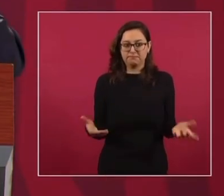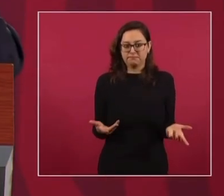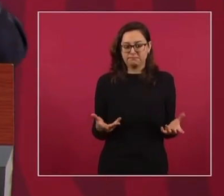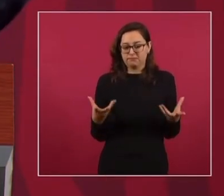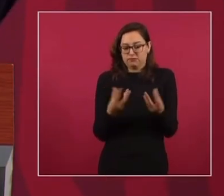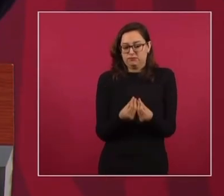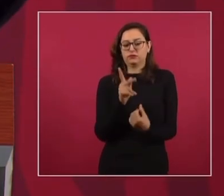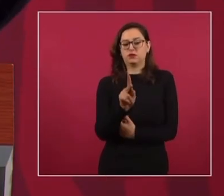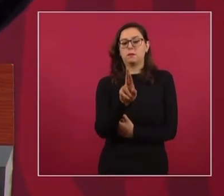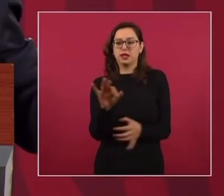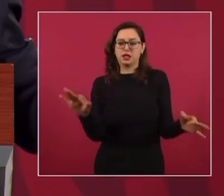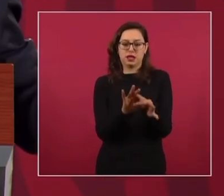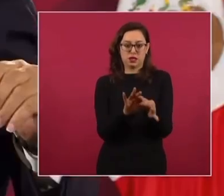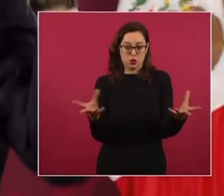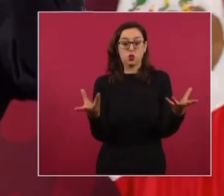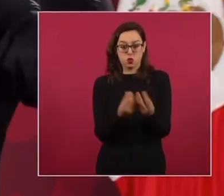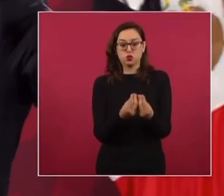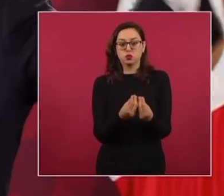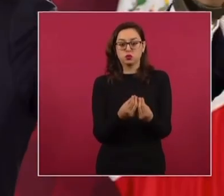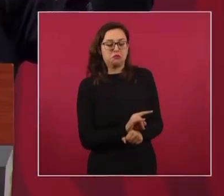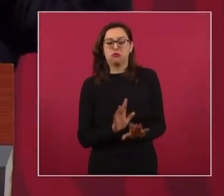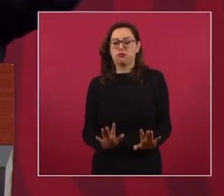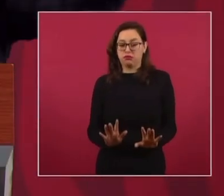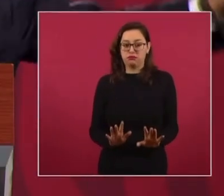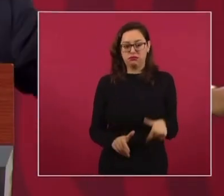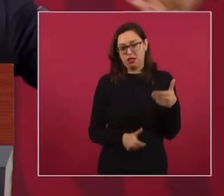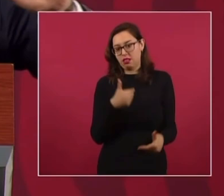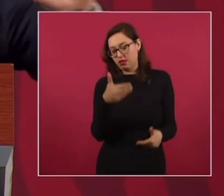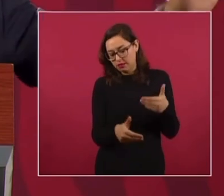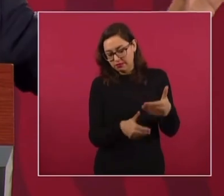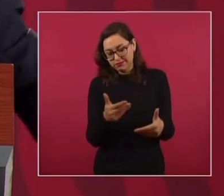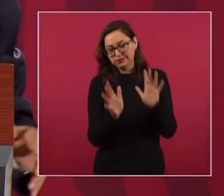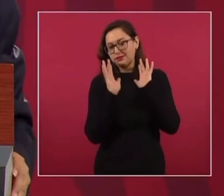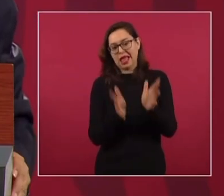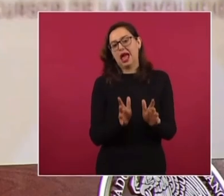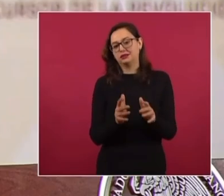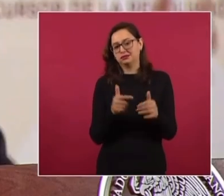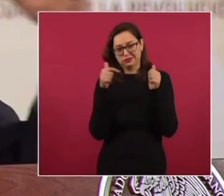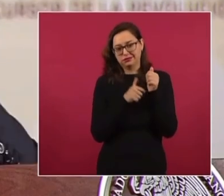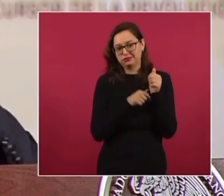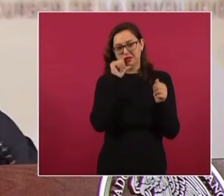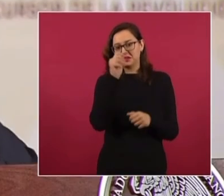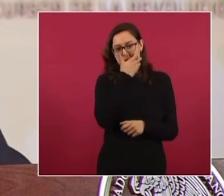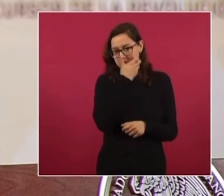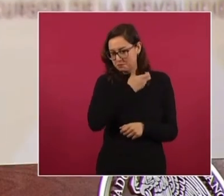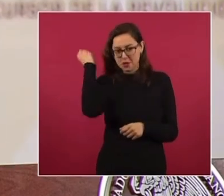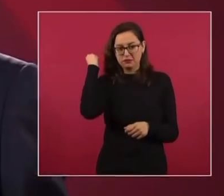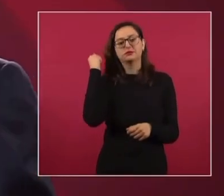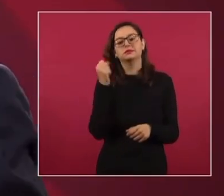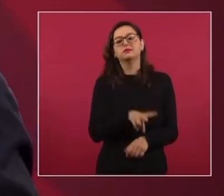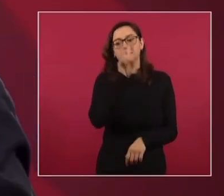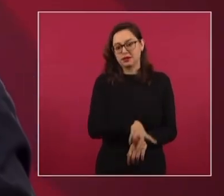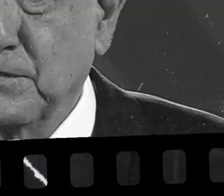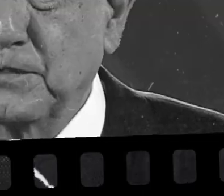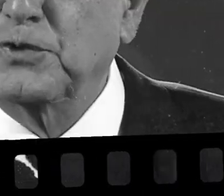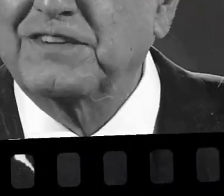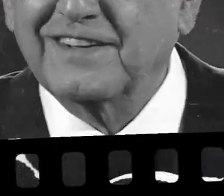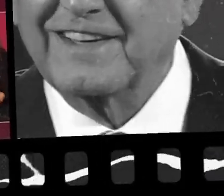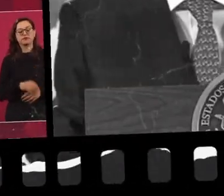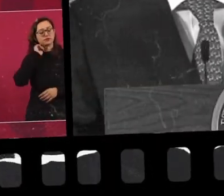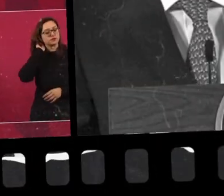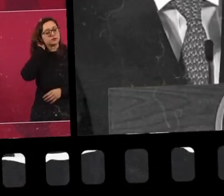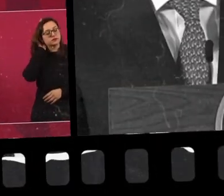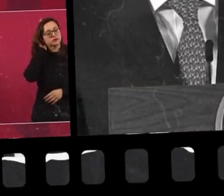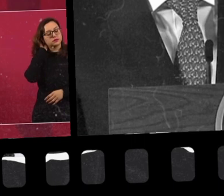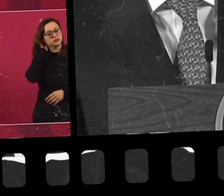En PRI, a partir de ahí. Y decían que no era cierto, ¿no? Pero ya después, fuera máscaras. Y se asocian. Me dio